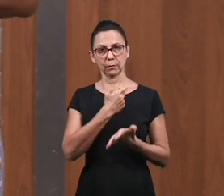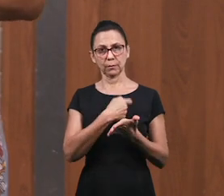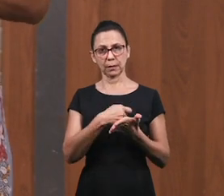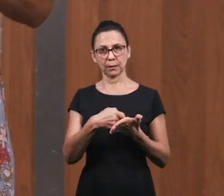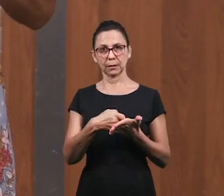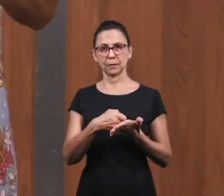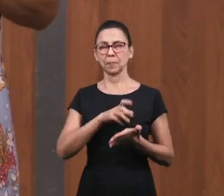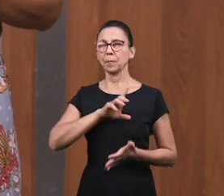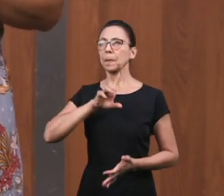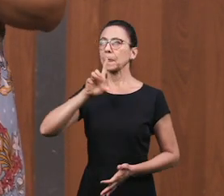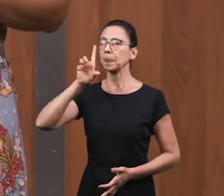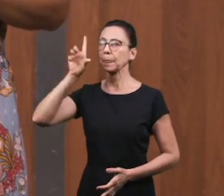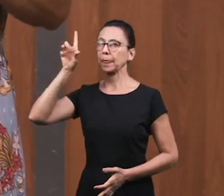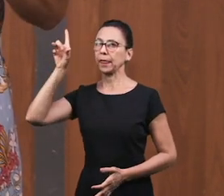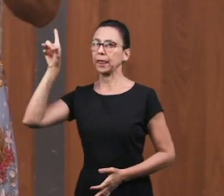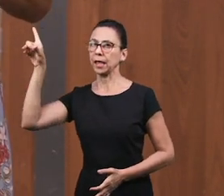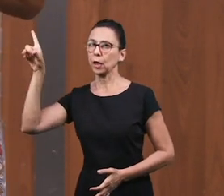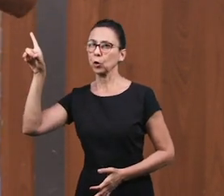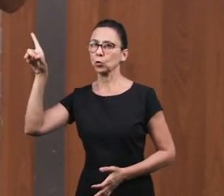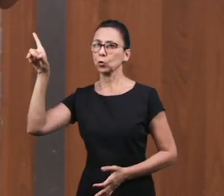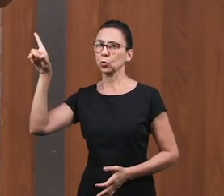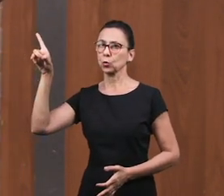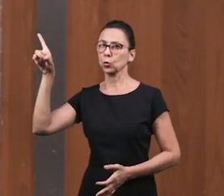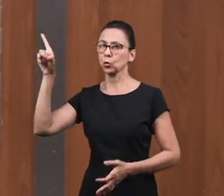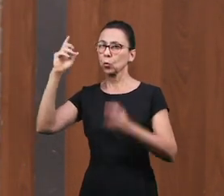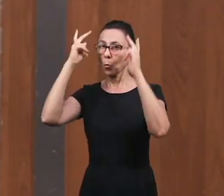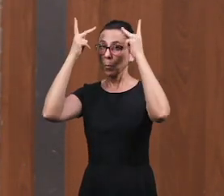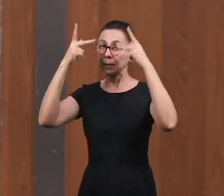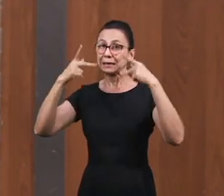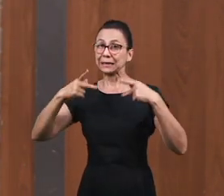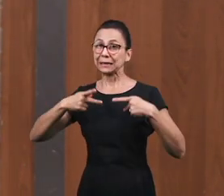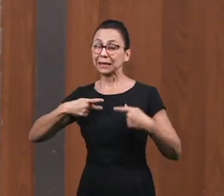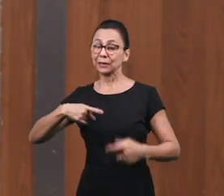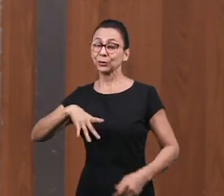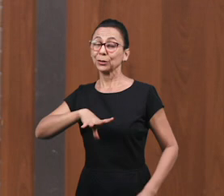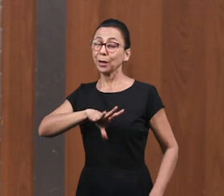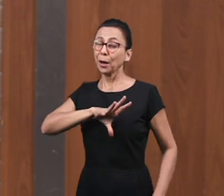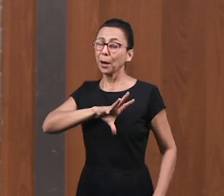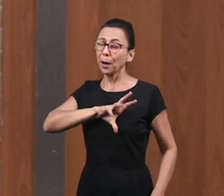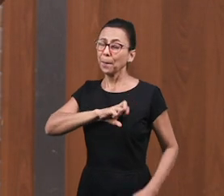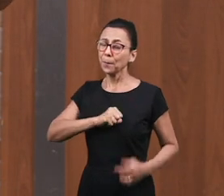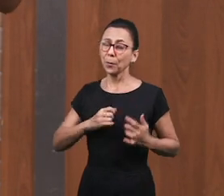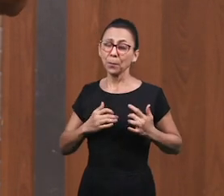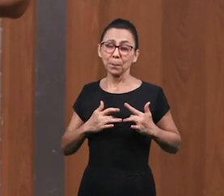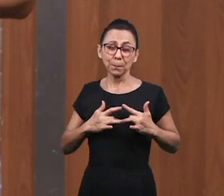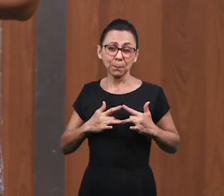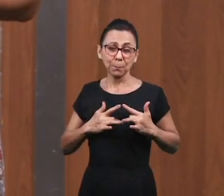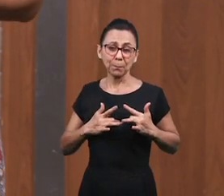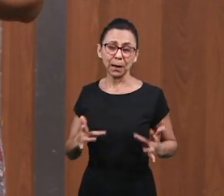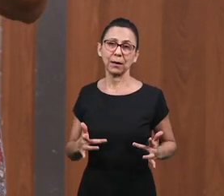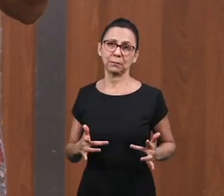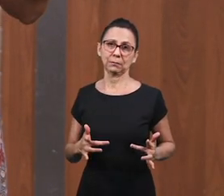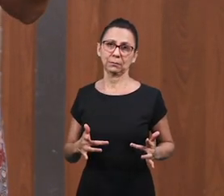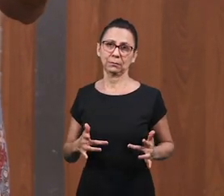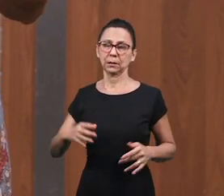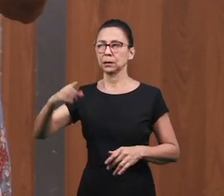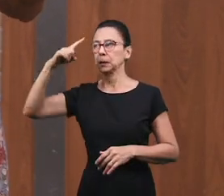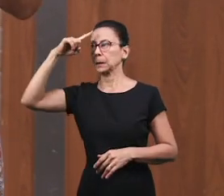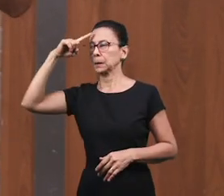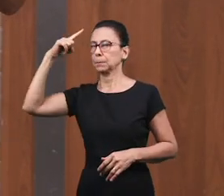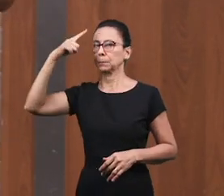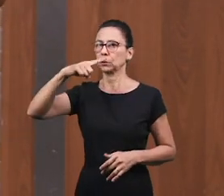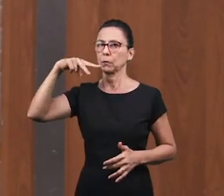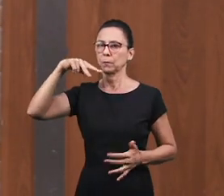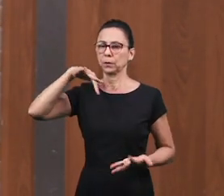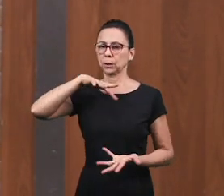Que Dios Amó al mundo De tal manera Que Dios Mandó a su Hijo Unigénito Para